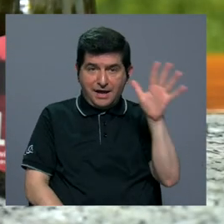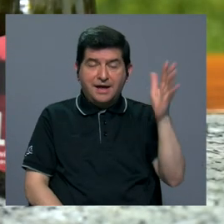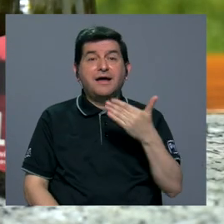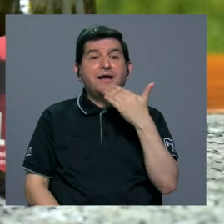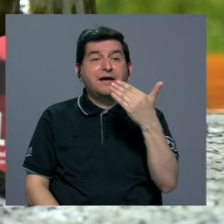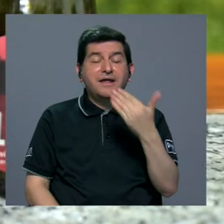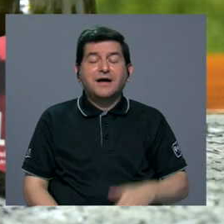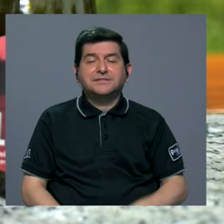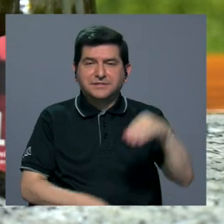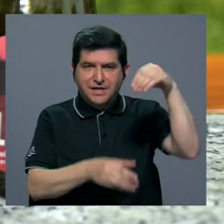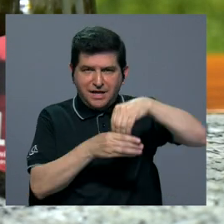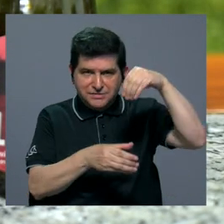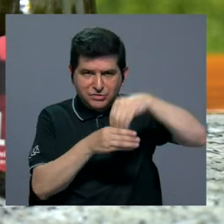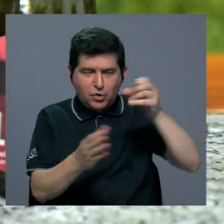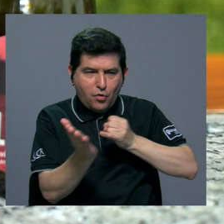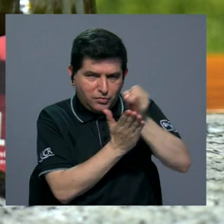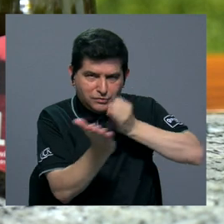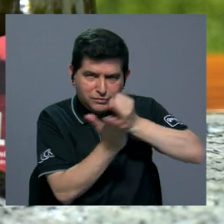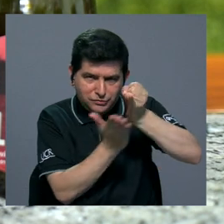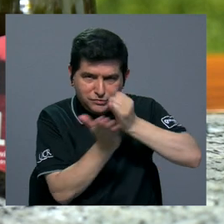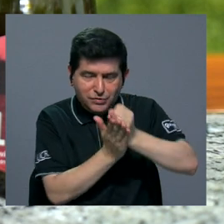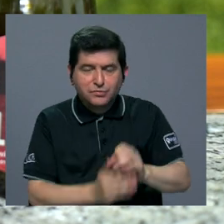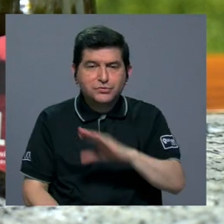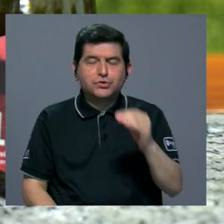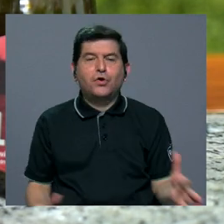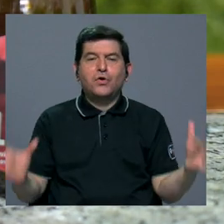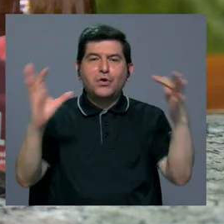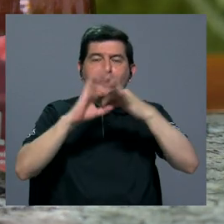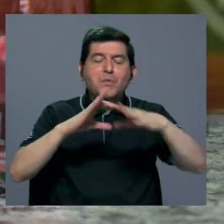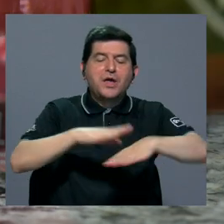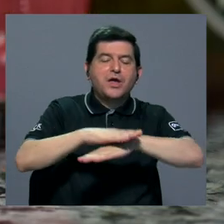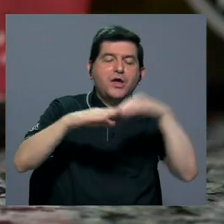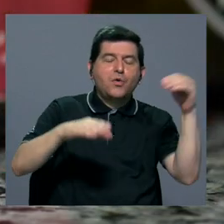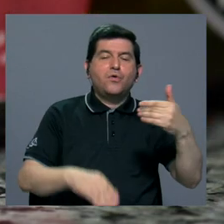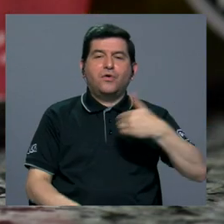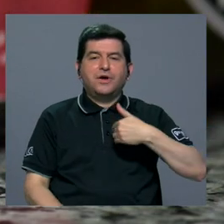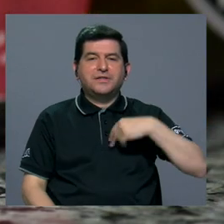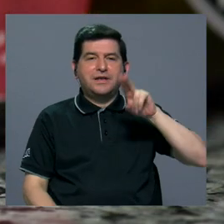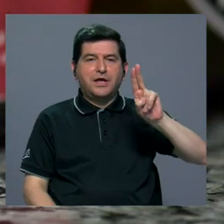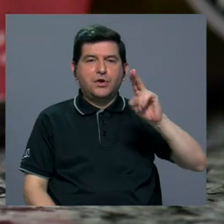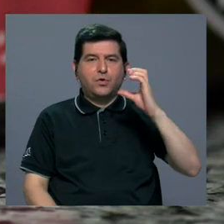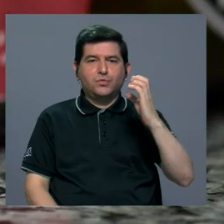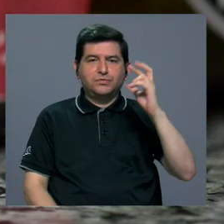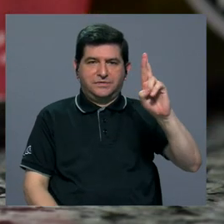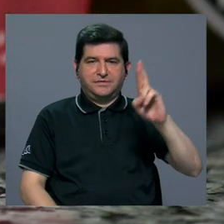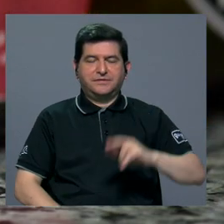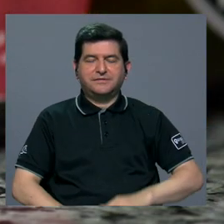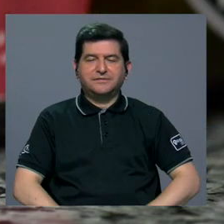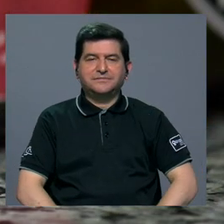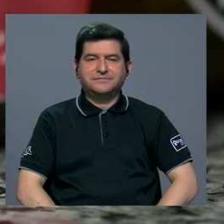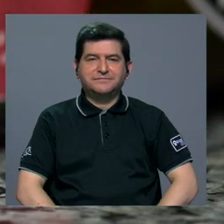aporte en investigación y al vínculo externo que tiene la Universidad de Costa Rica.